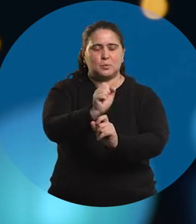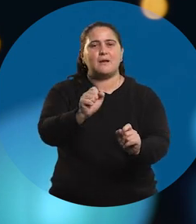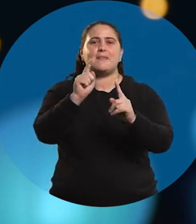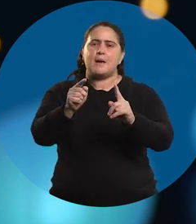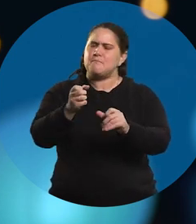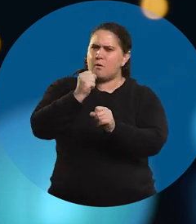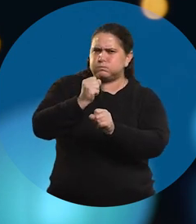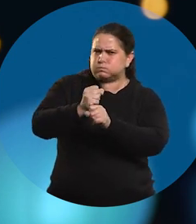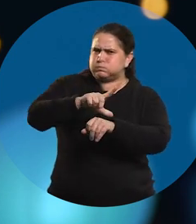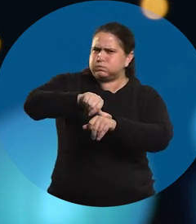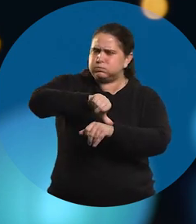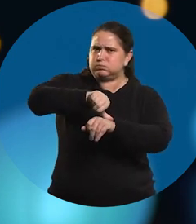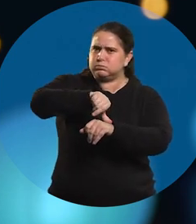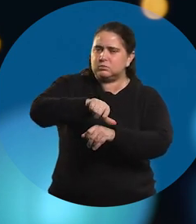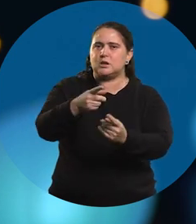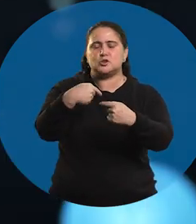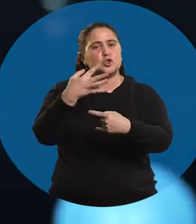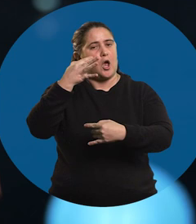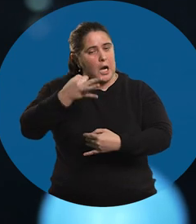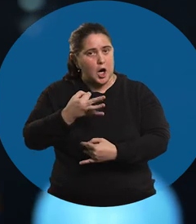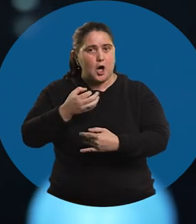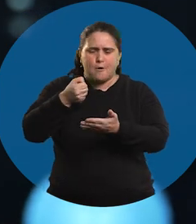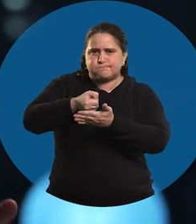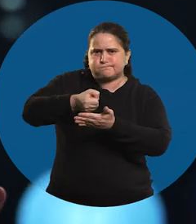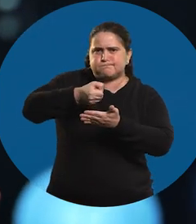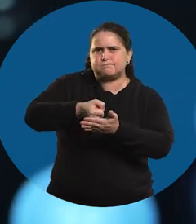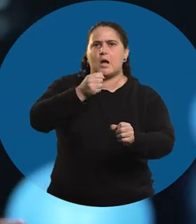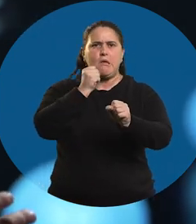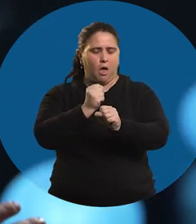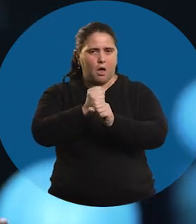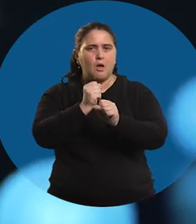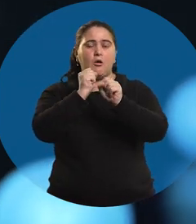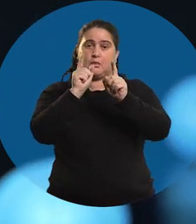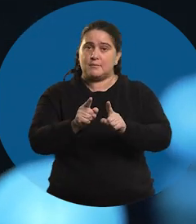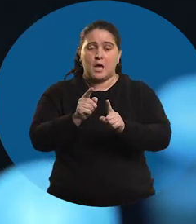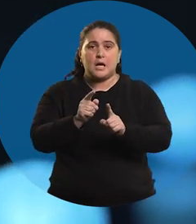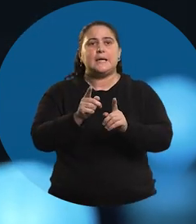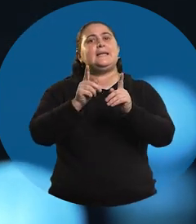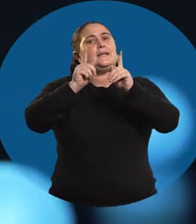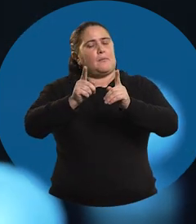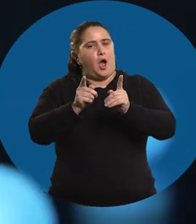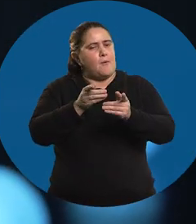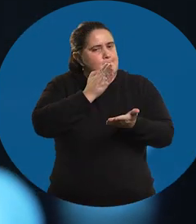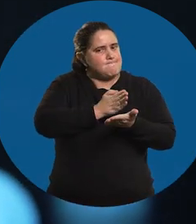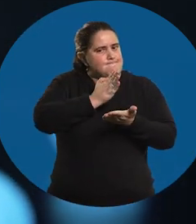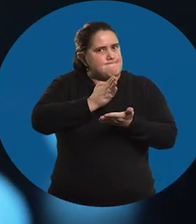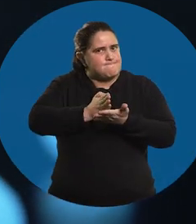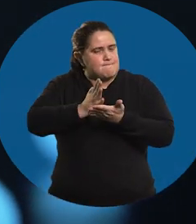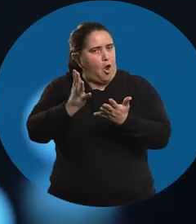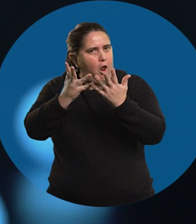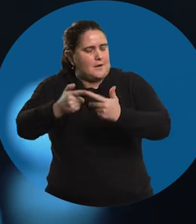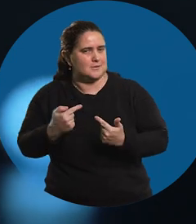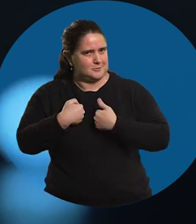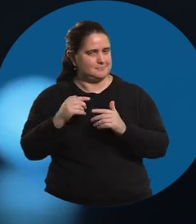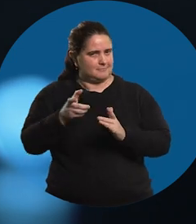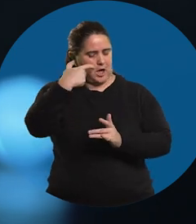muchas horas de trabajo. Entonces, creo que la tenacidad y el trabajo es como... Y la estructura. Soy como